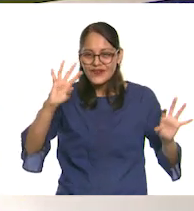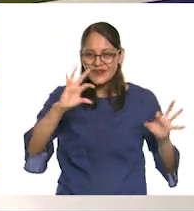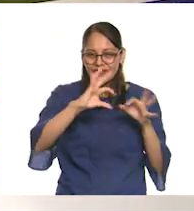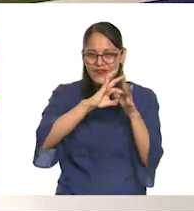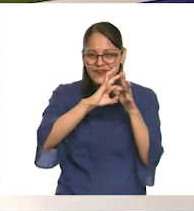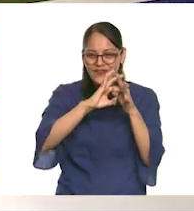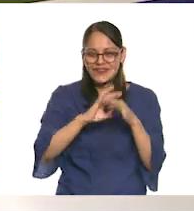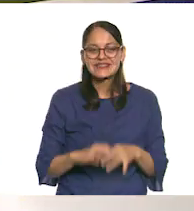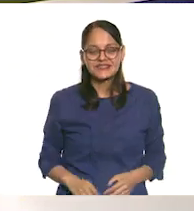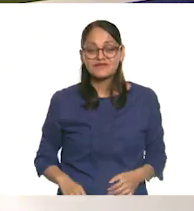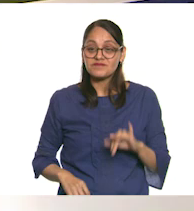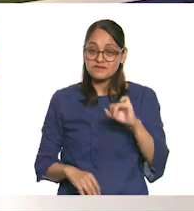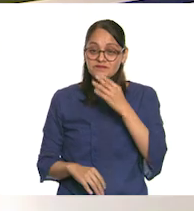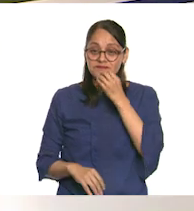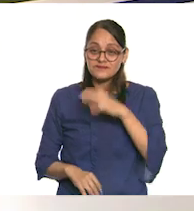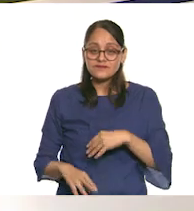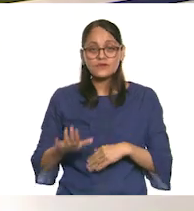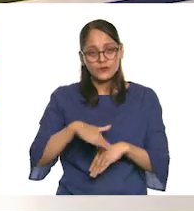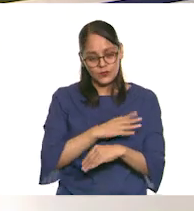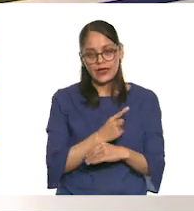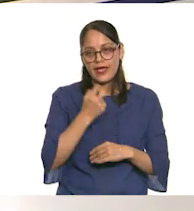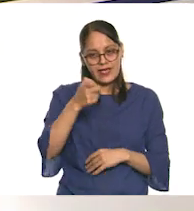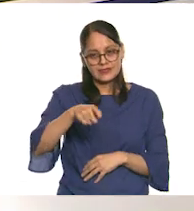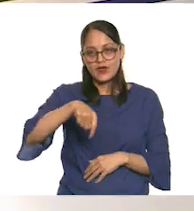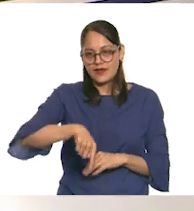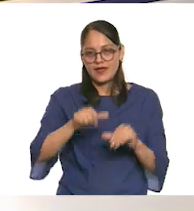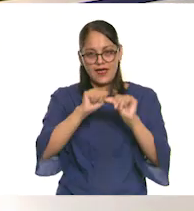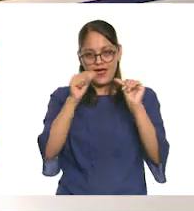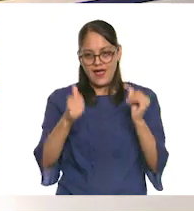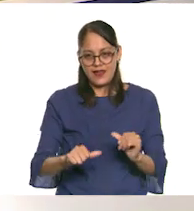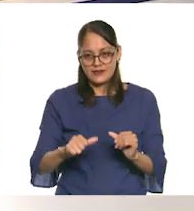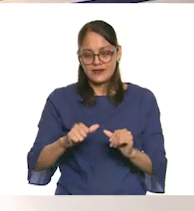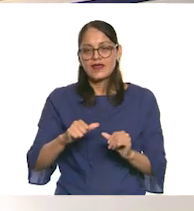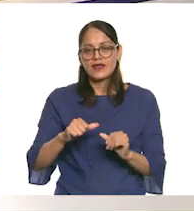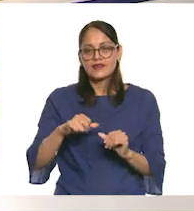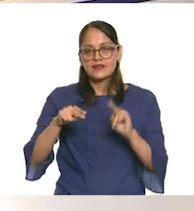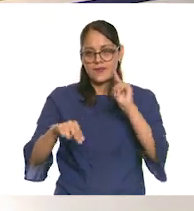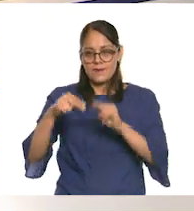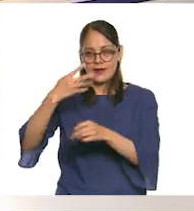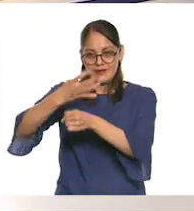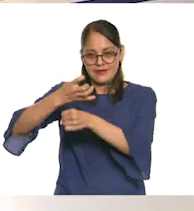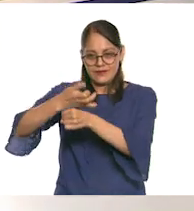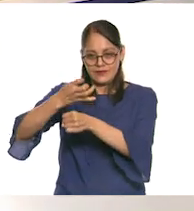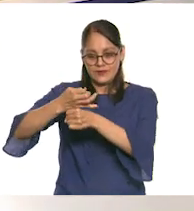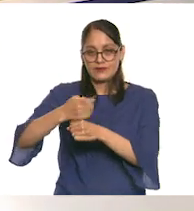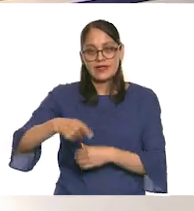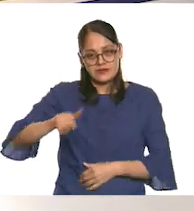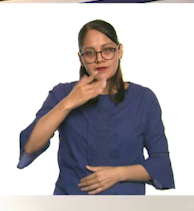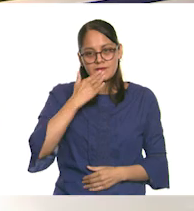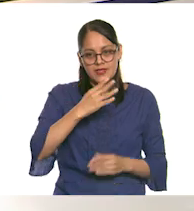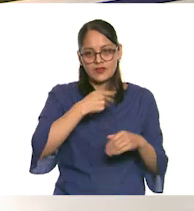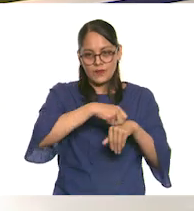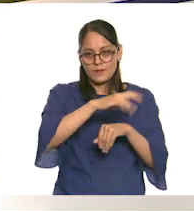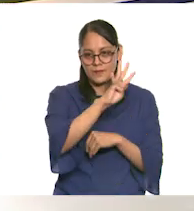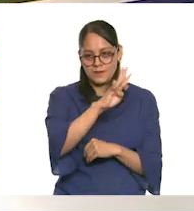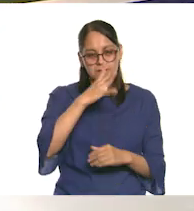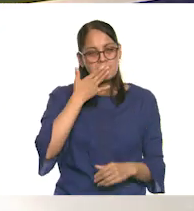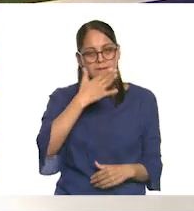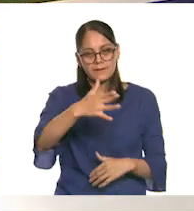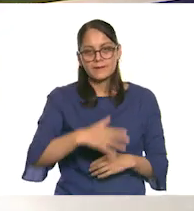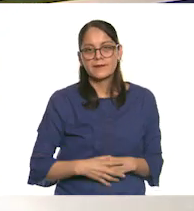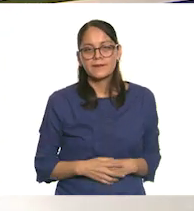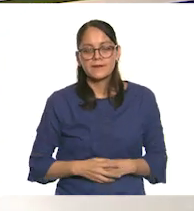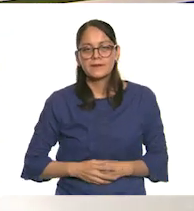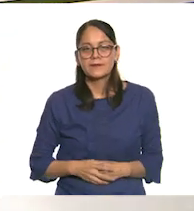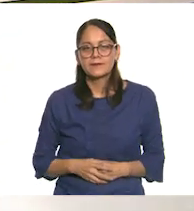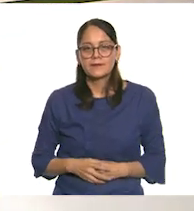el número cuatro. Me parece muy bien porque es nuestra instalación artística de artes de cuarto grado. Perfecto. Así sí, que se vea el número cuatro. Muy bien.